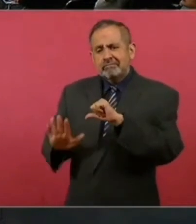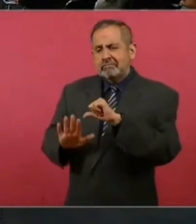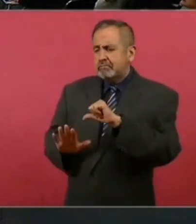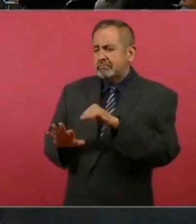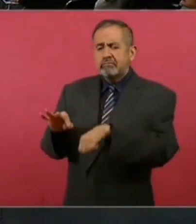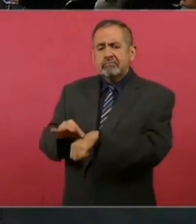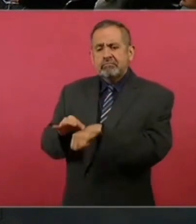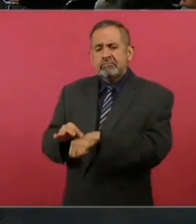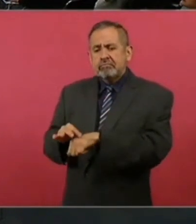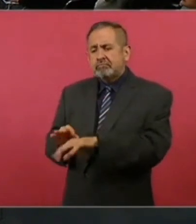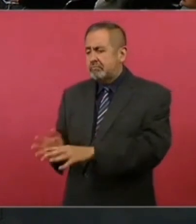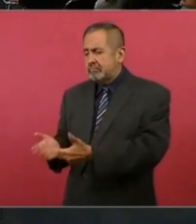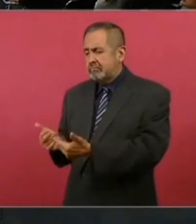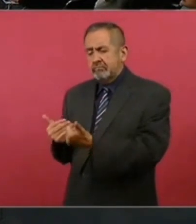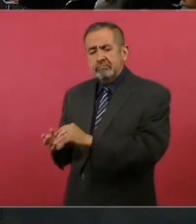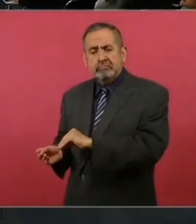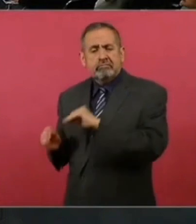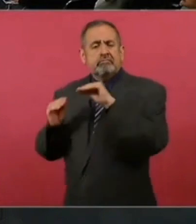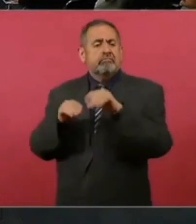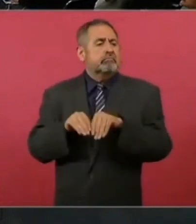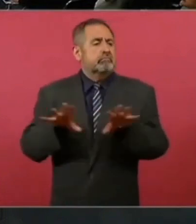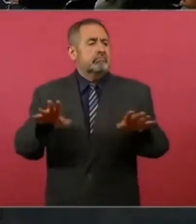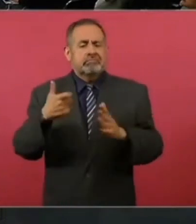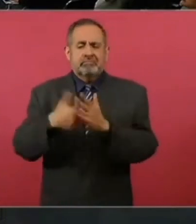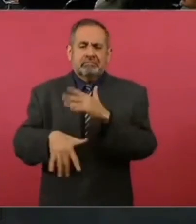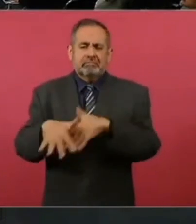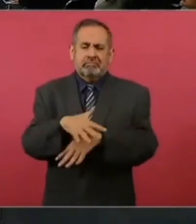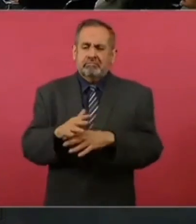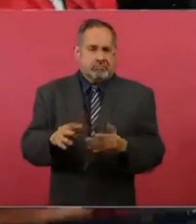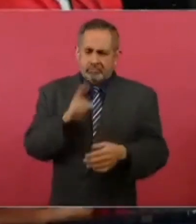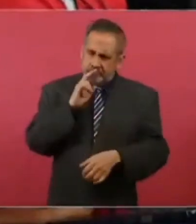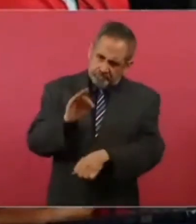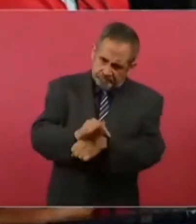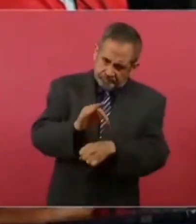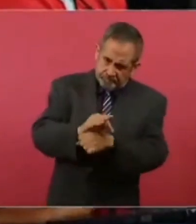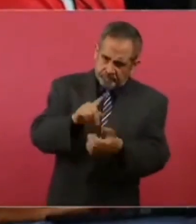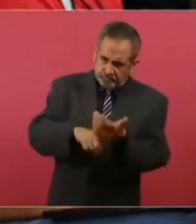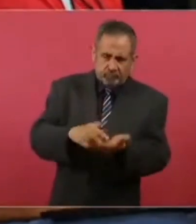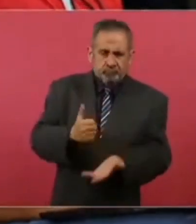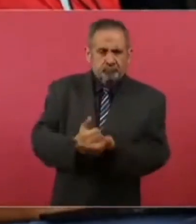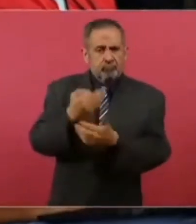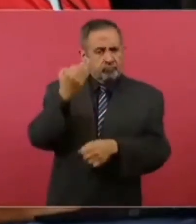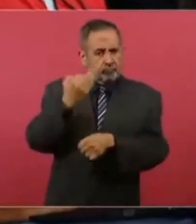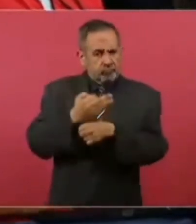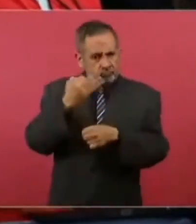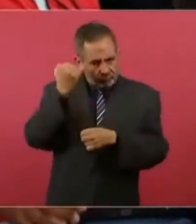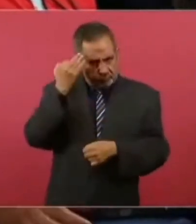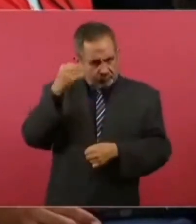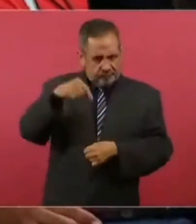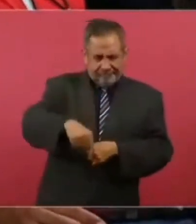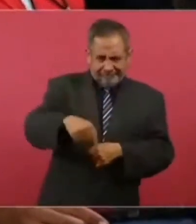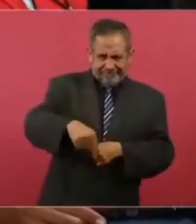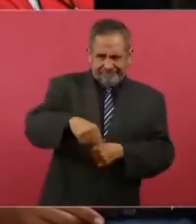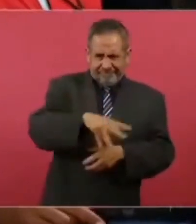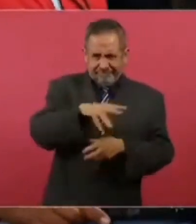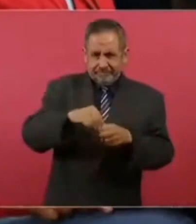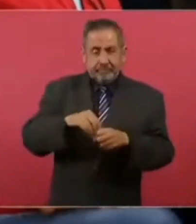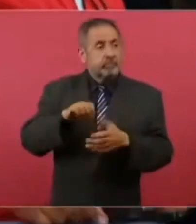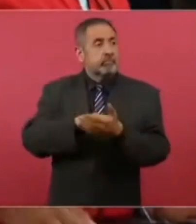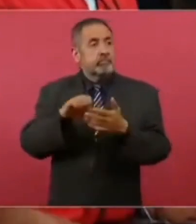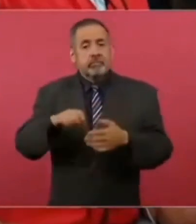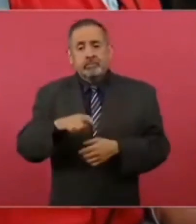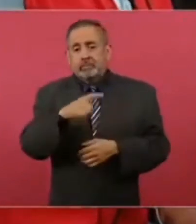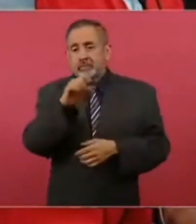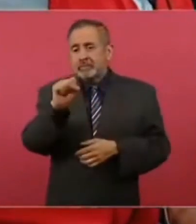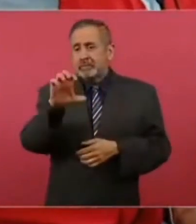otros países y de ayudarlos en momentos tan complicados como en esta temporada de sequía que pega